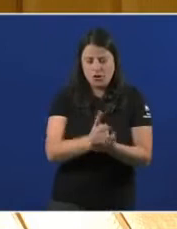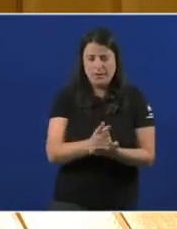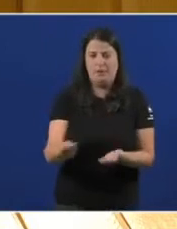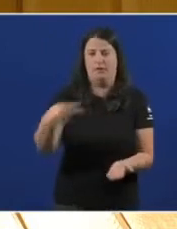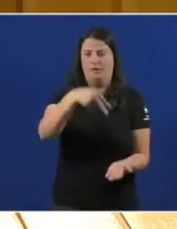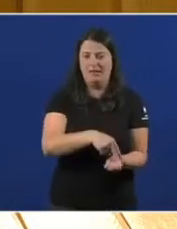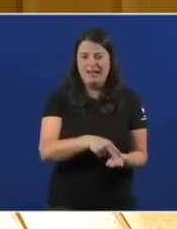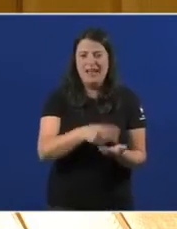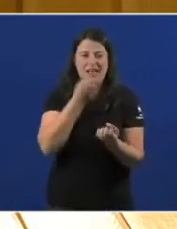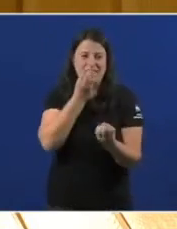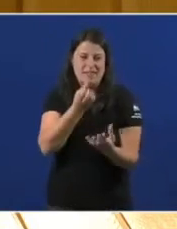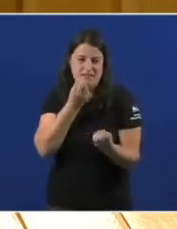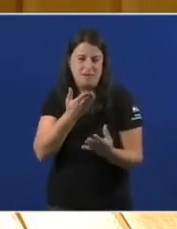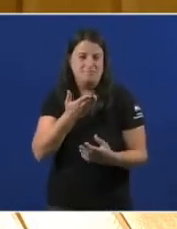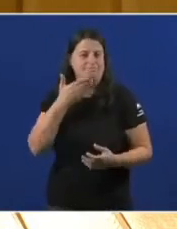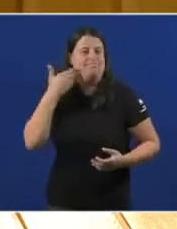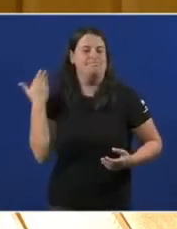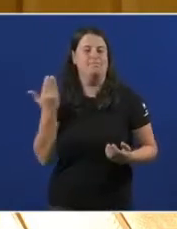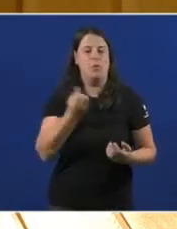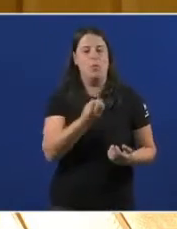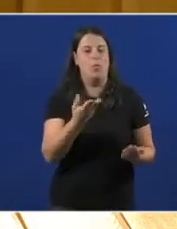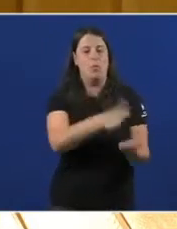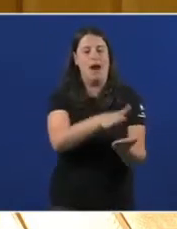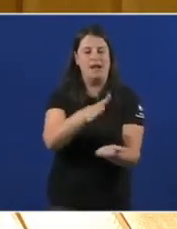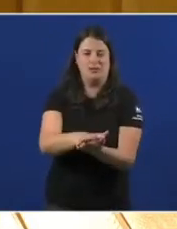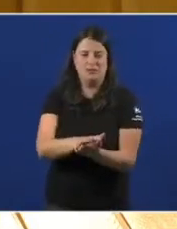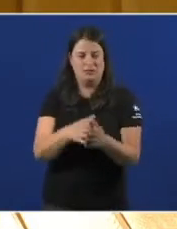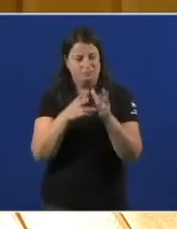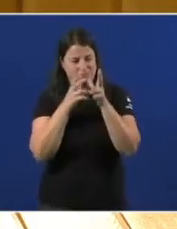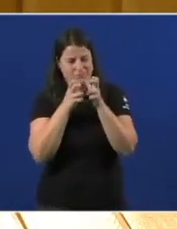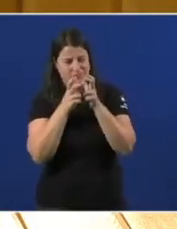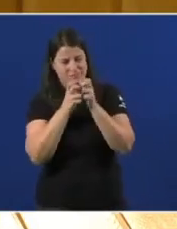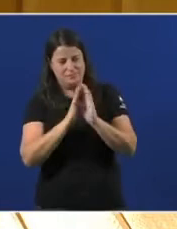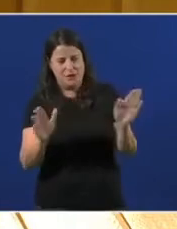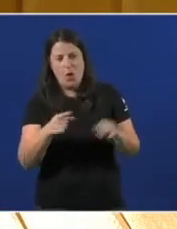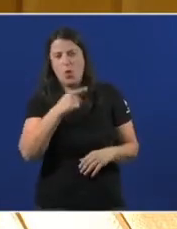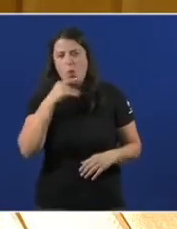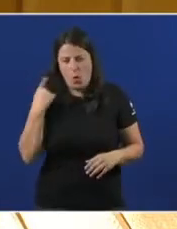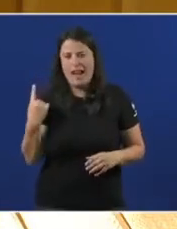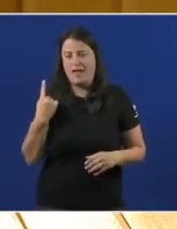de cifras de falecementos na pandemia. Resulta terriblemente doloroso.